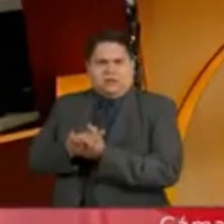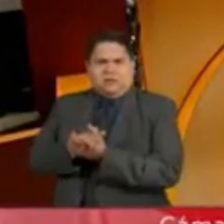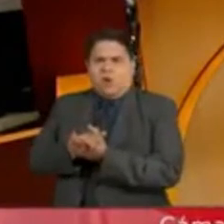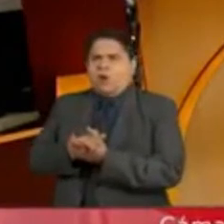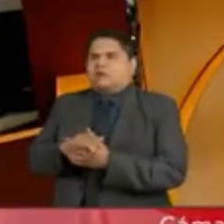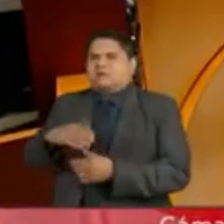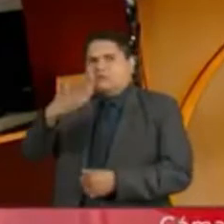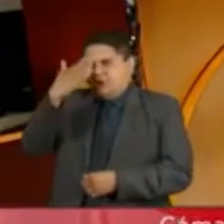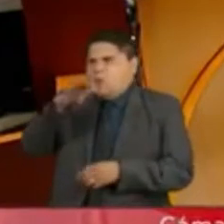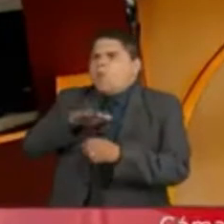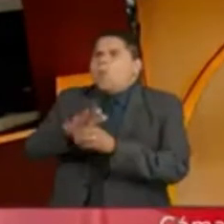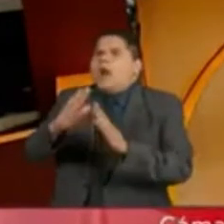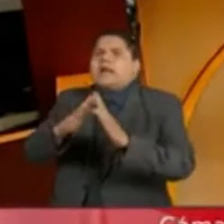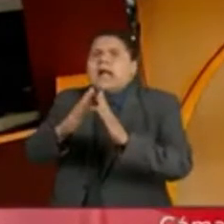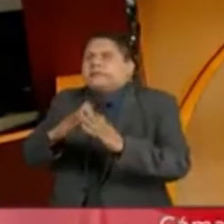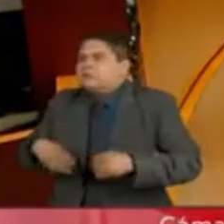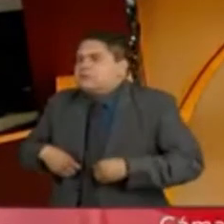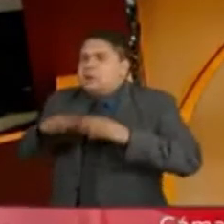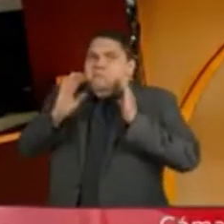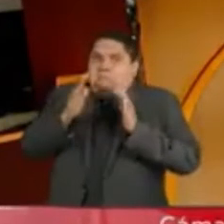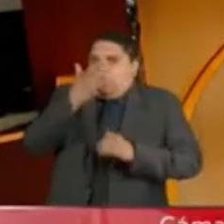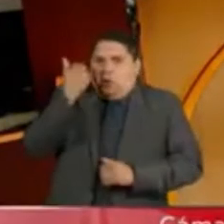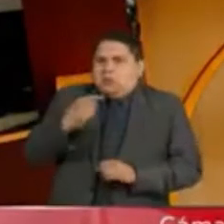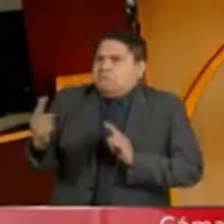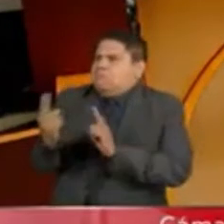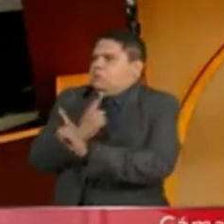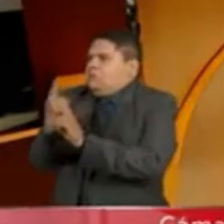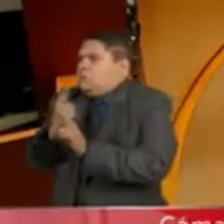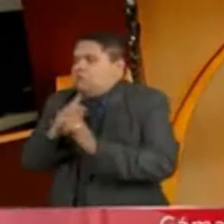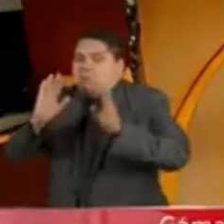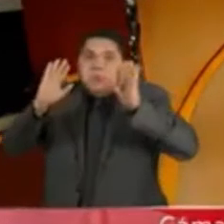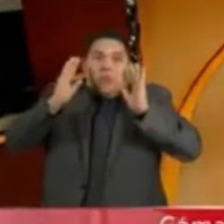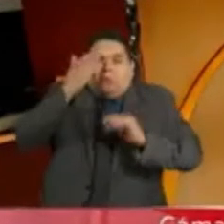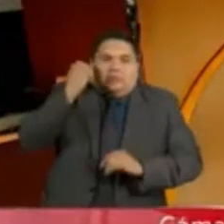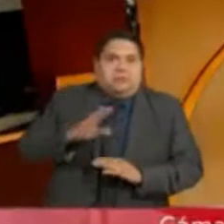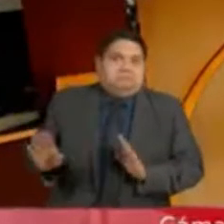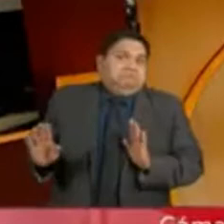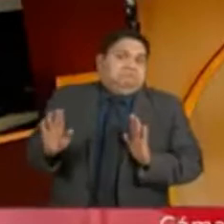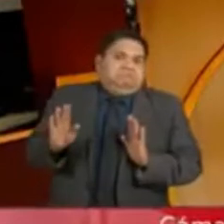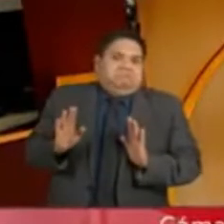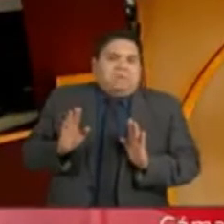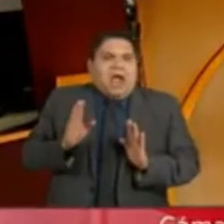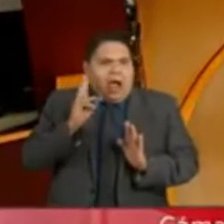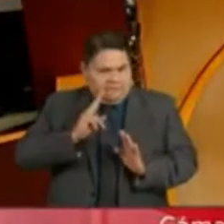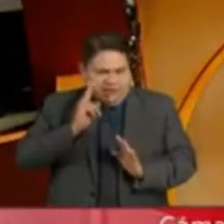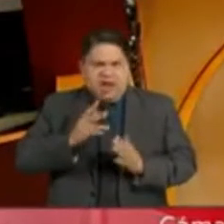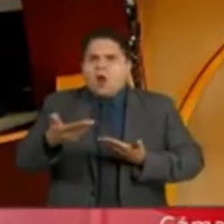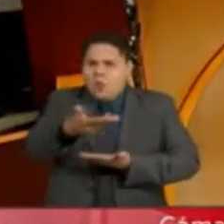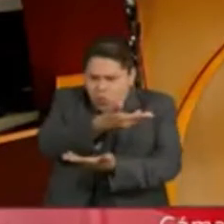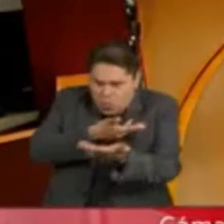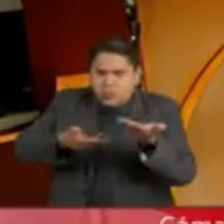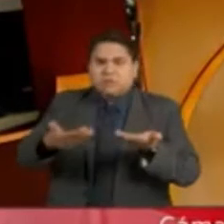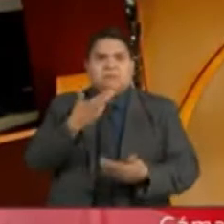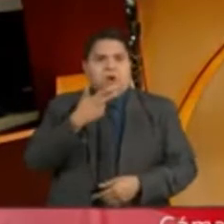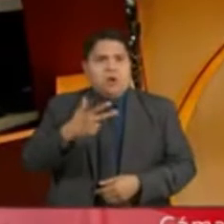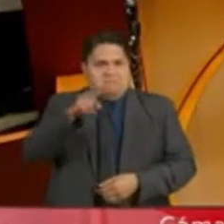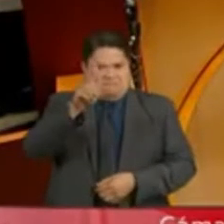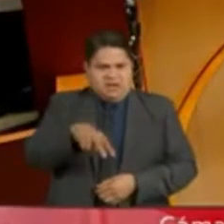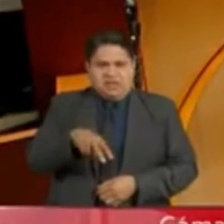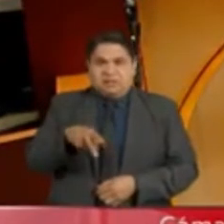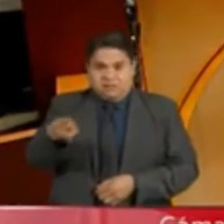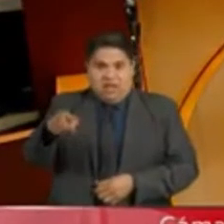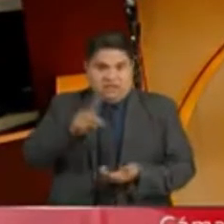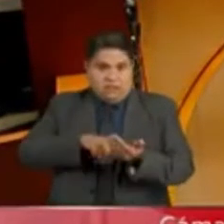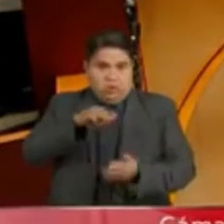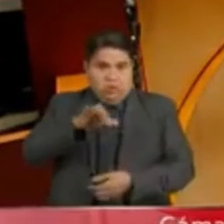saber en qué casa vive cada uno, seguramente nunca coinciden. Entonces, entrémosle al tema, entremos a la realidad, porque